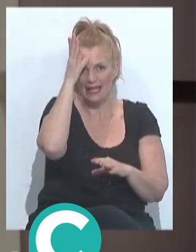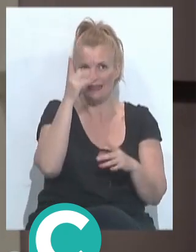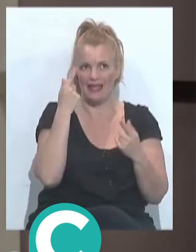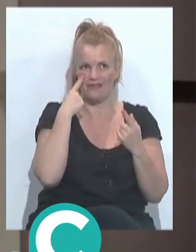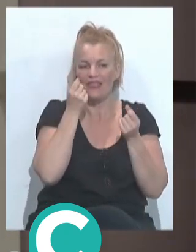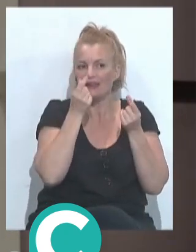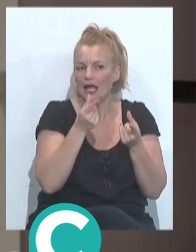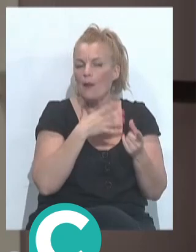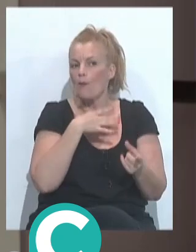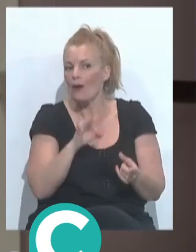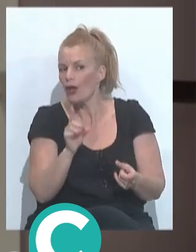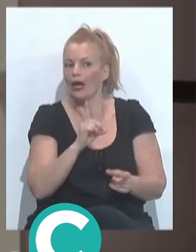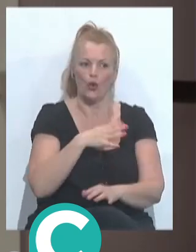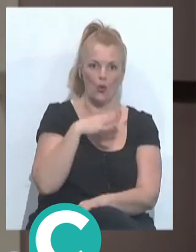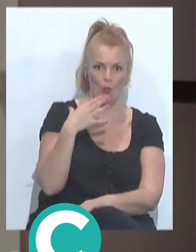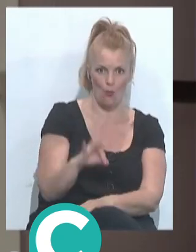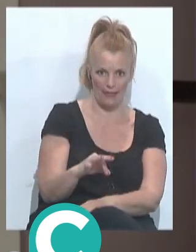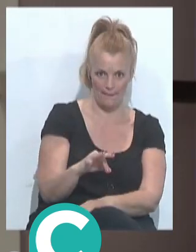qué puede o qué no puede.